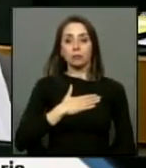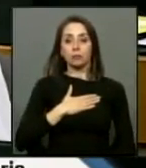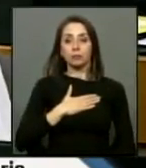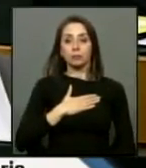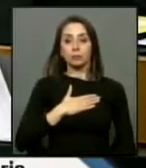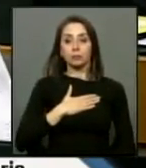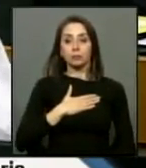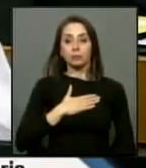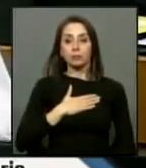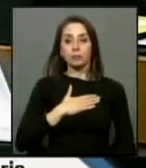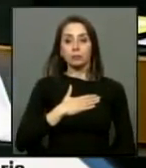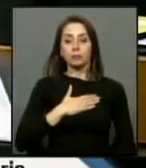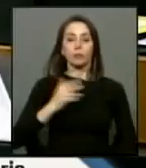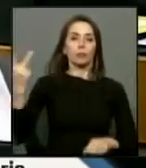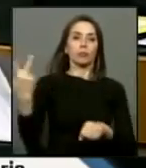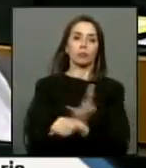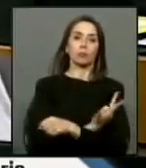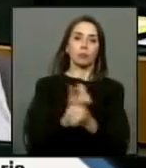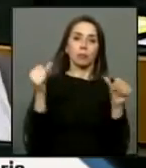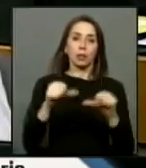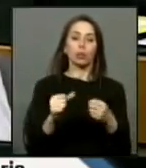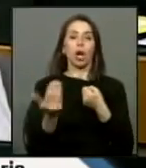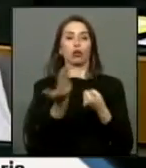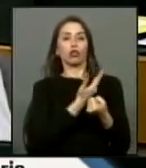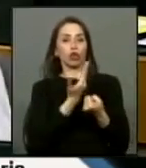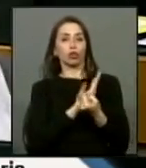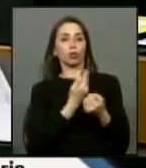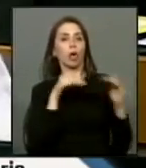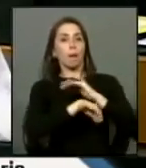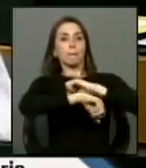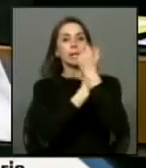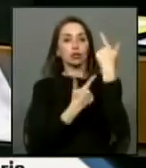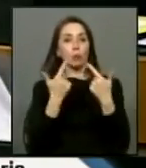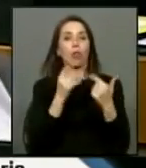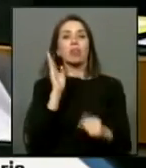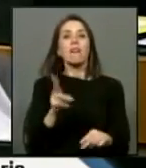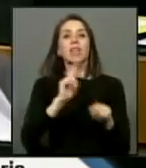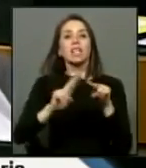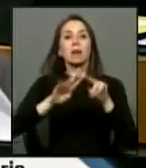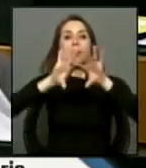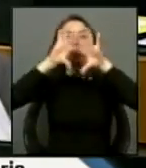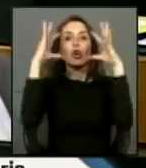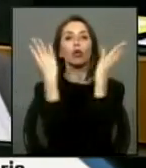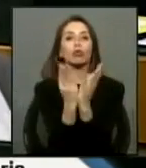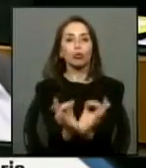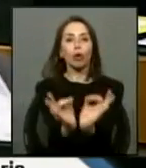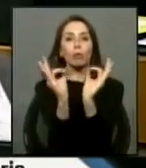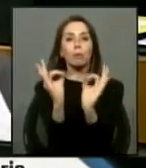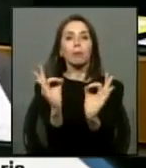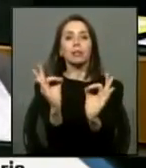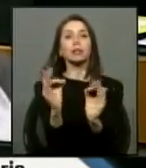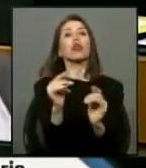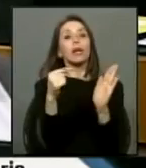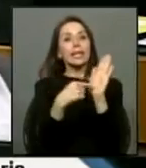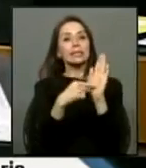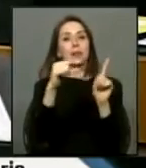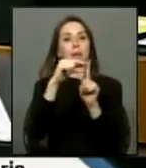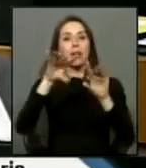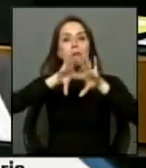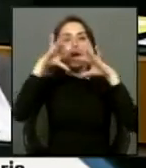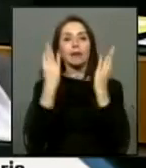que fueron perjudicadas por la tortura y prisión política tienen que ser reparadas integralmente esa es la palabra